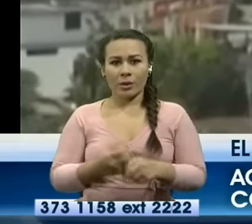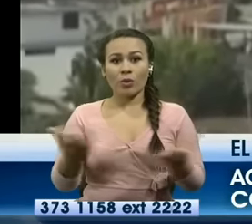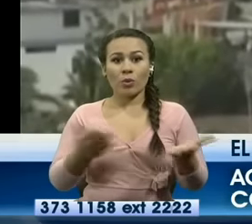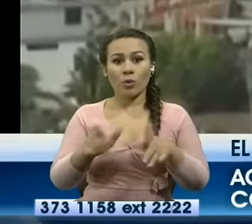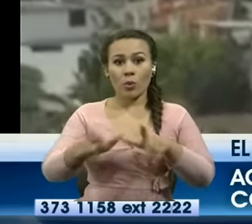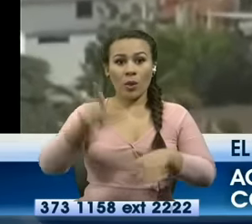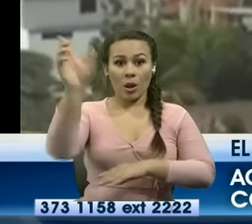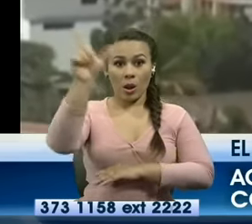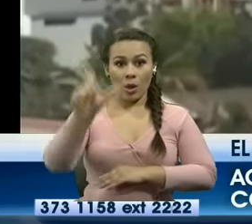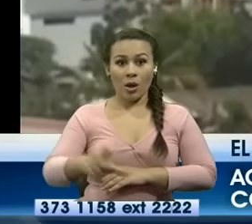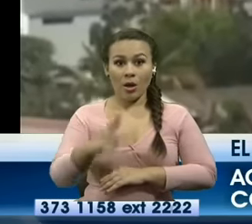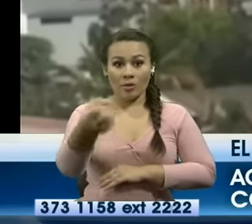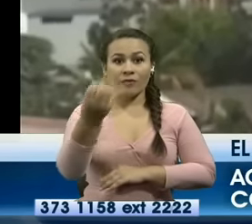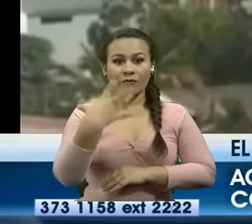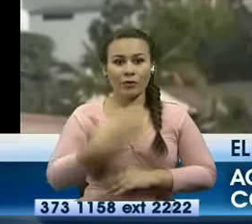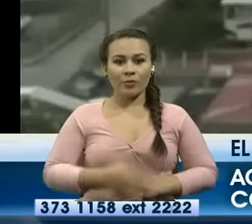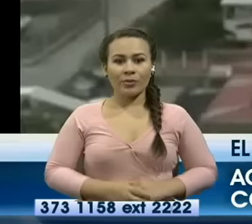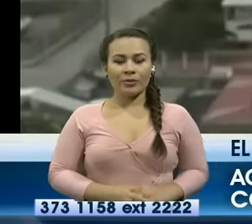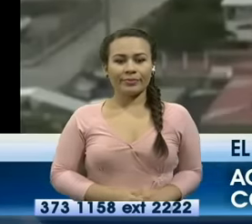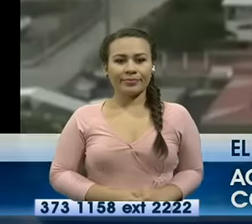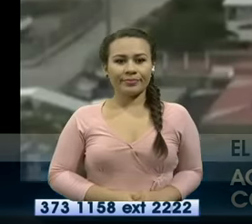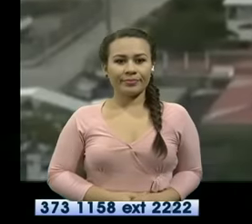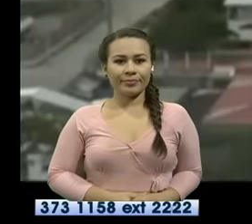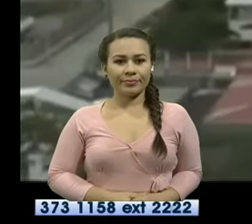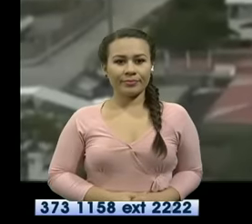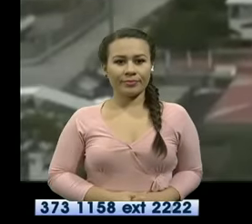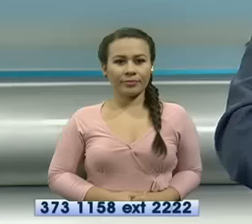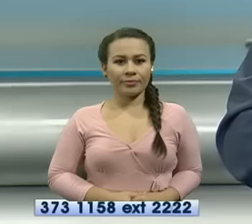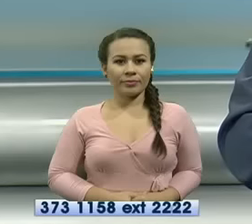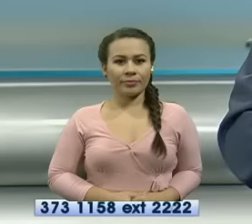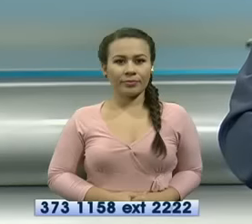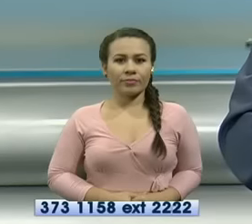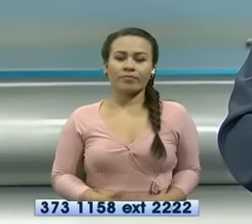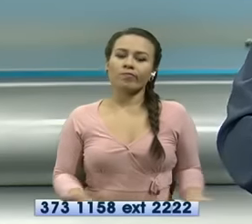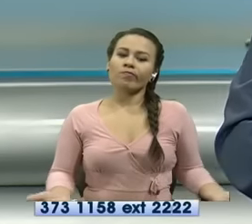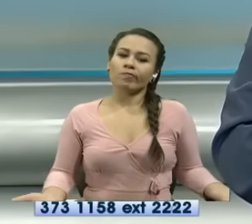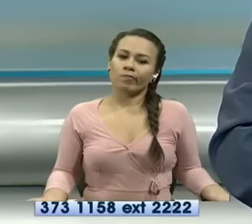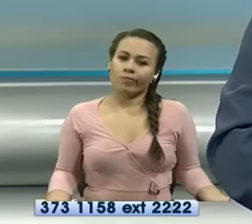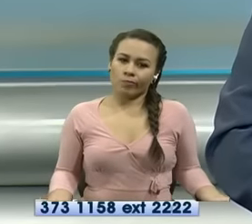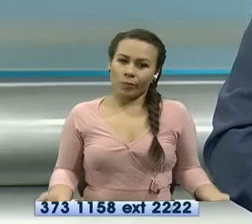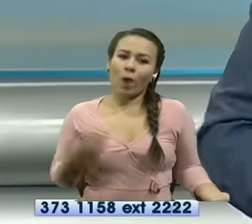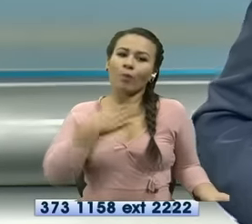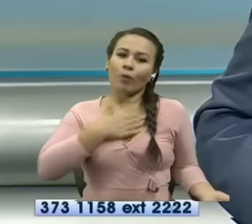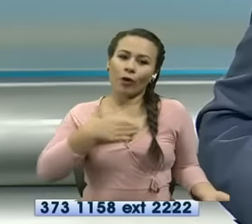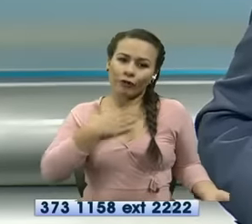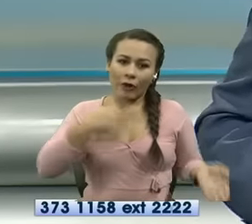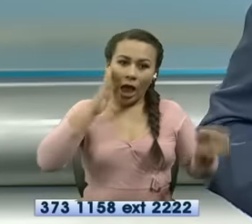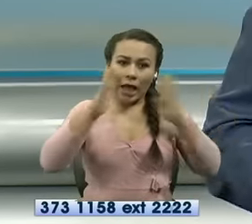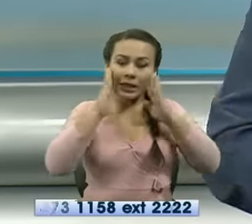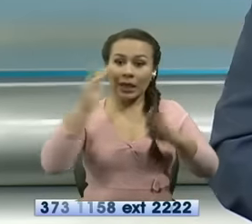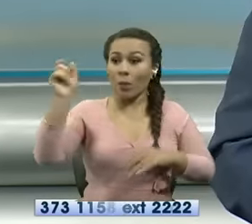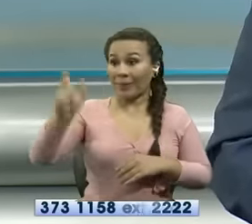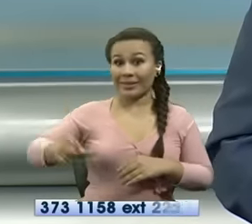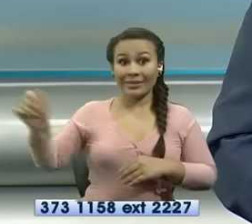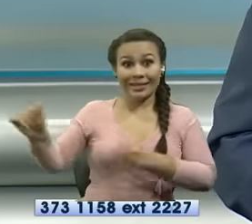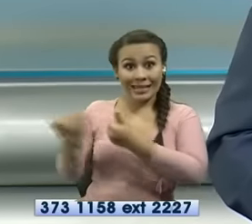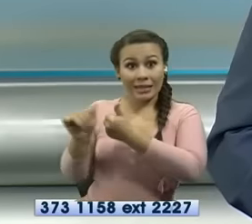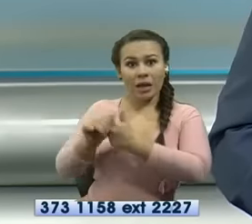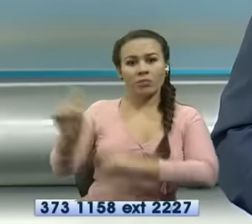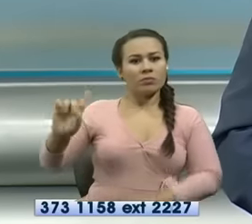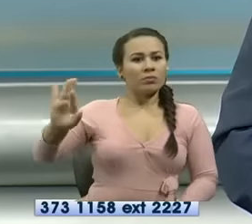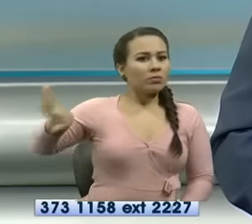provincia de loja informó marcela constante hay que hay que estar atento a estos sinvergüenzas